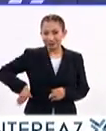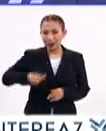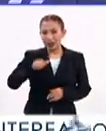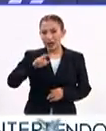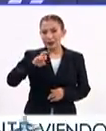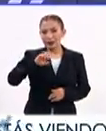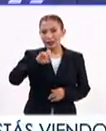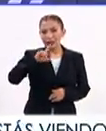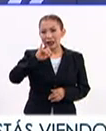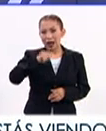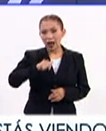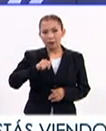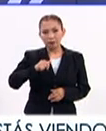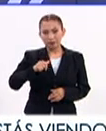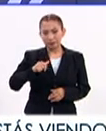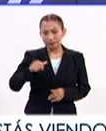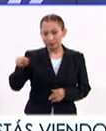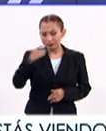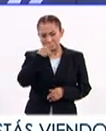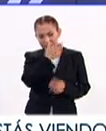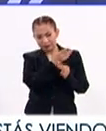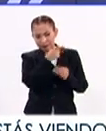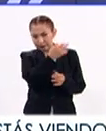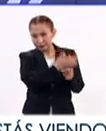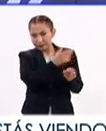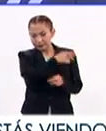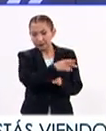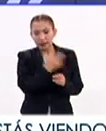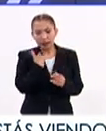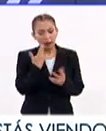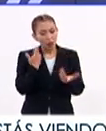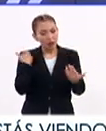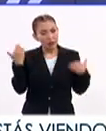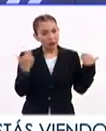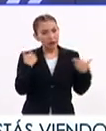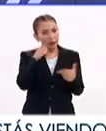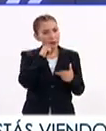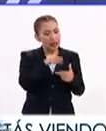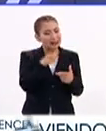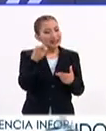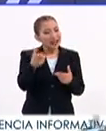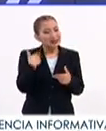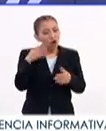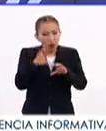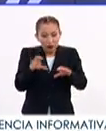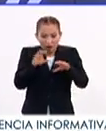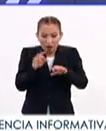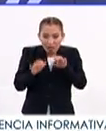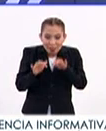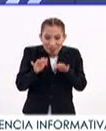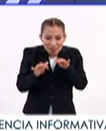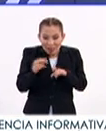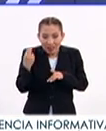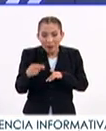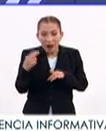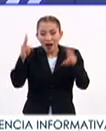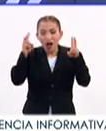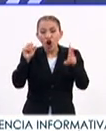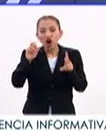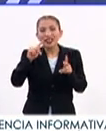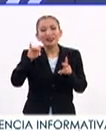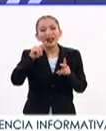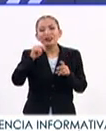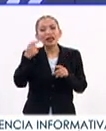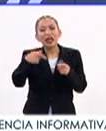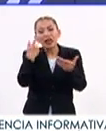Comentaba Arcelia, doctora, que, bueno, pues, es muy divertido también este tipo de software que se llama Oriéntate. ¿Qué es